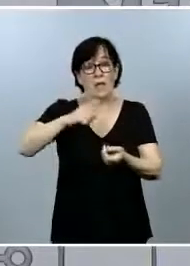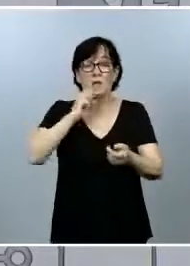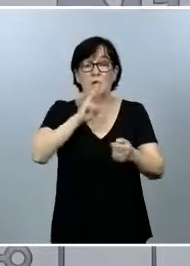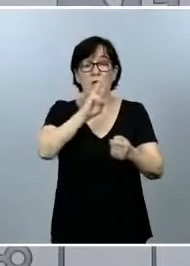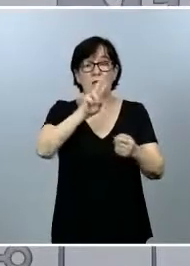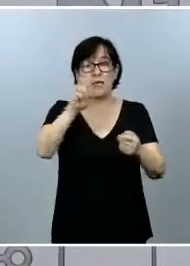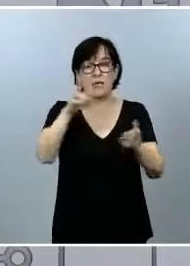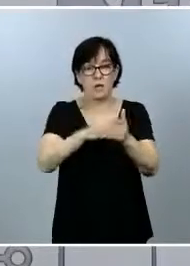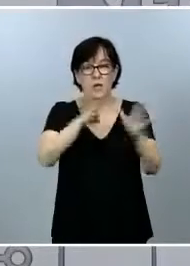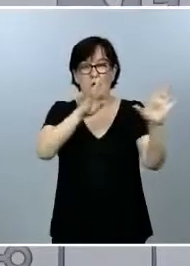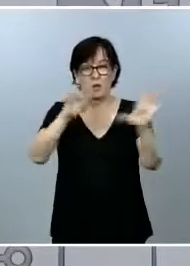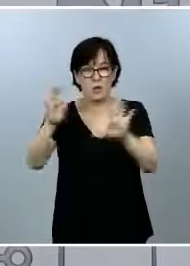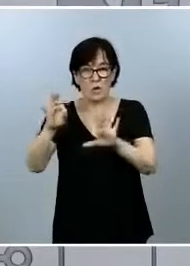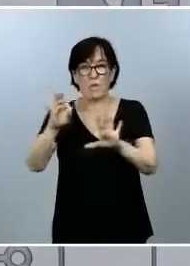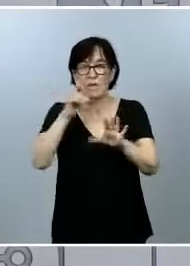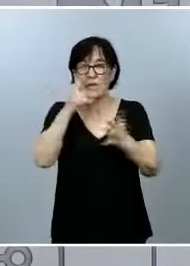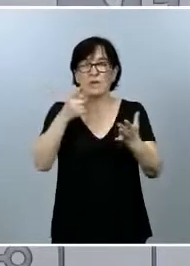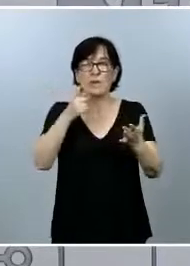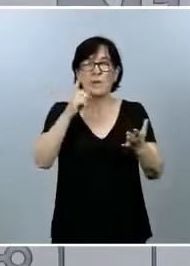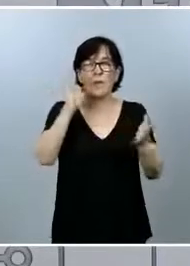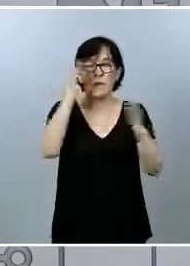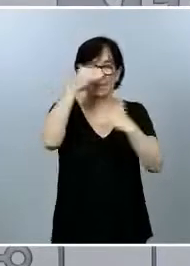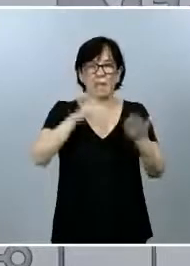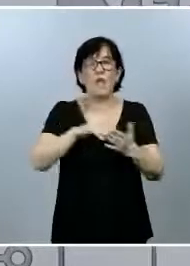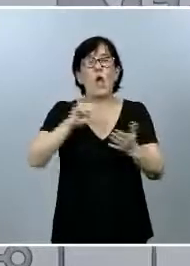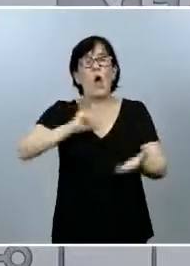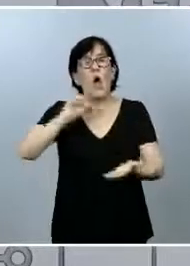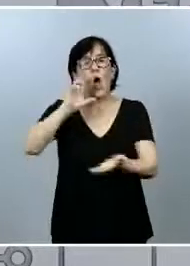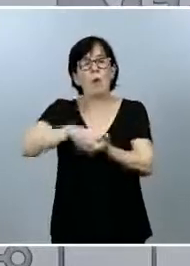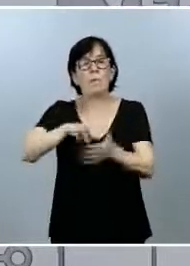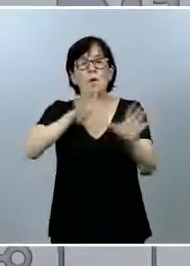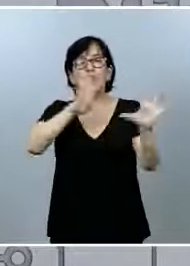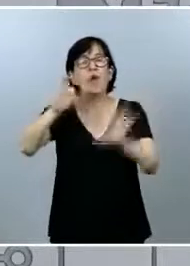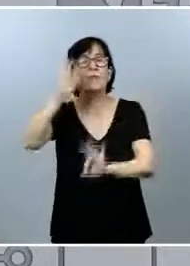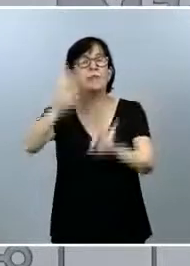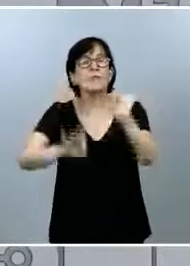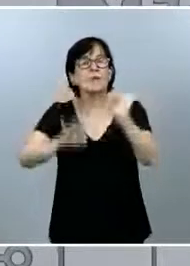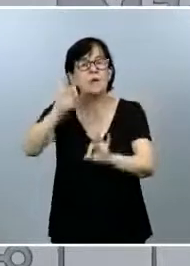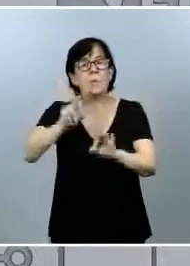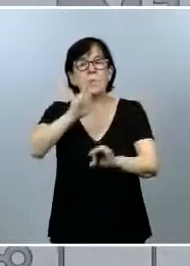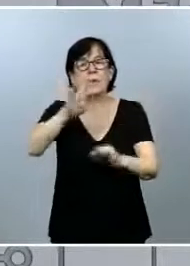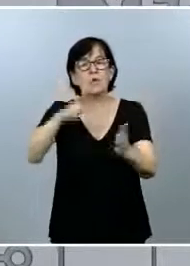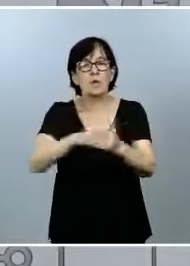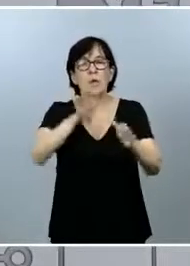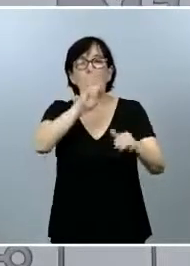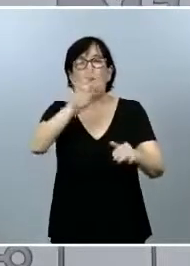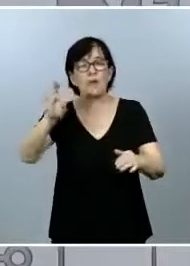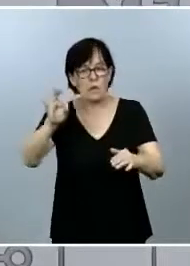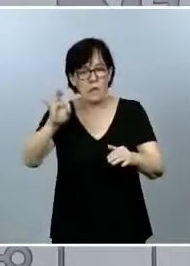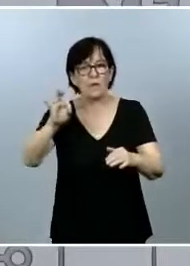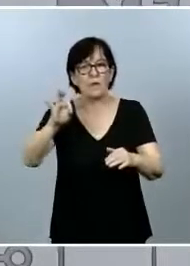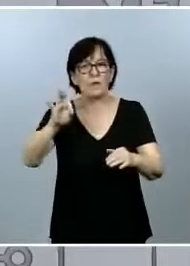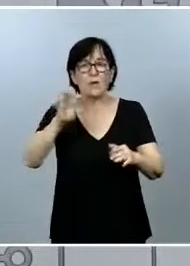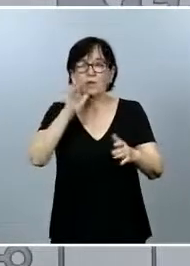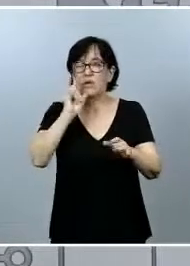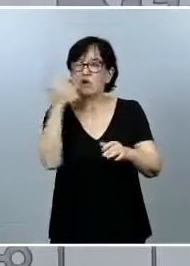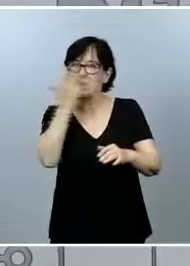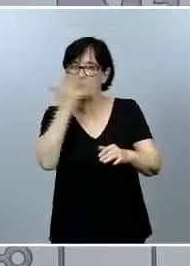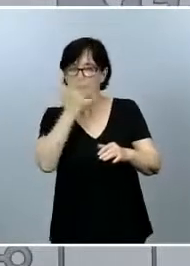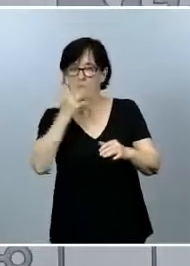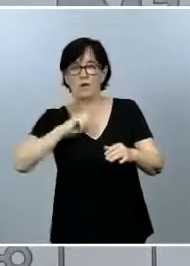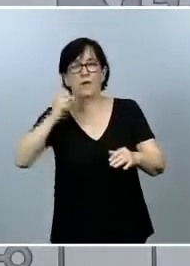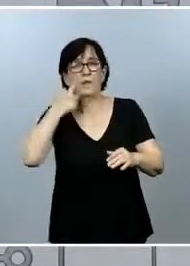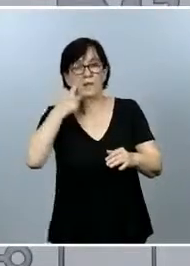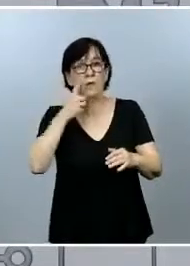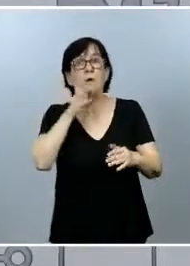.900 y pico casos de primaria, en atención hospitalaria al 90% de los 24.400 casos sospechosos que se han detectado,